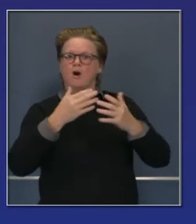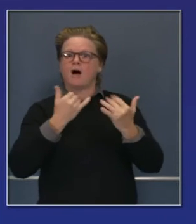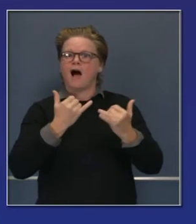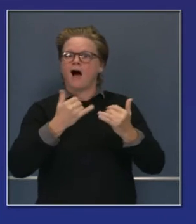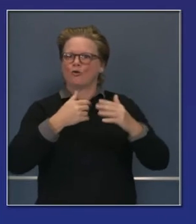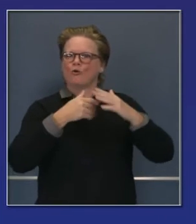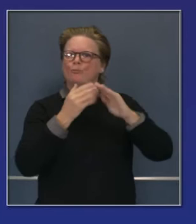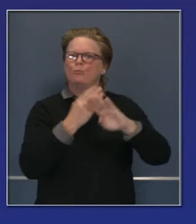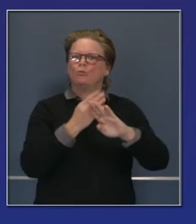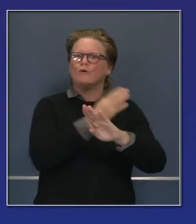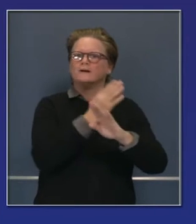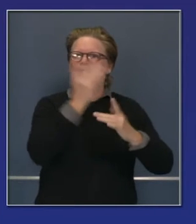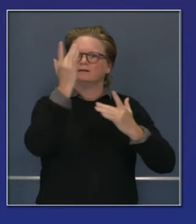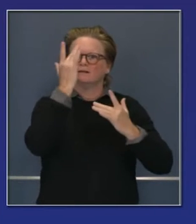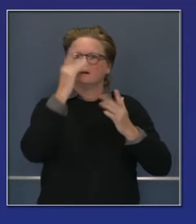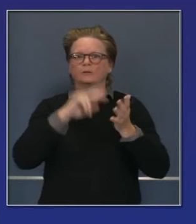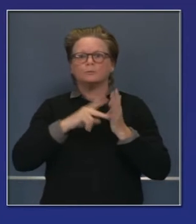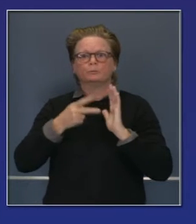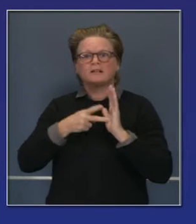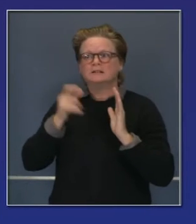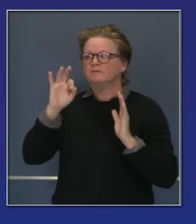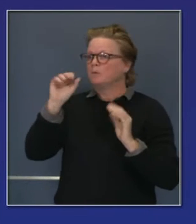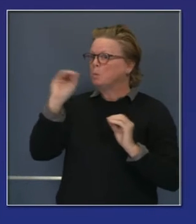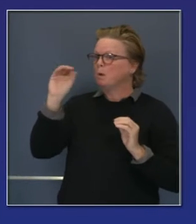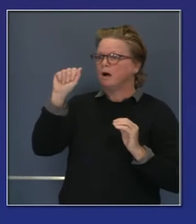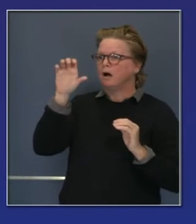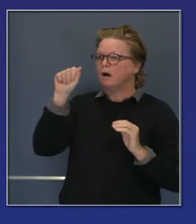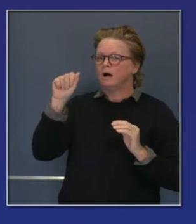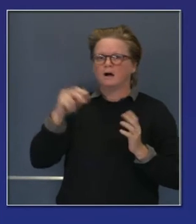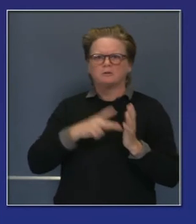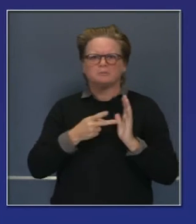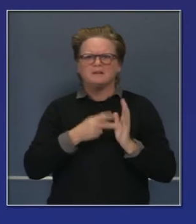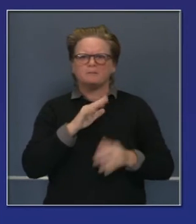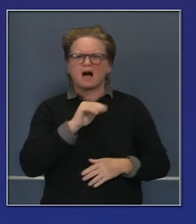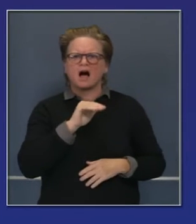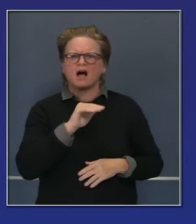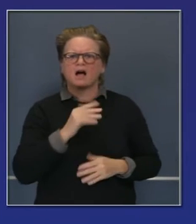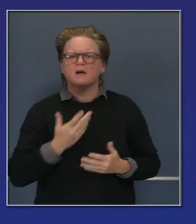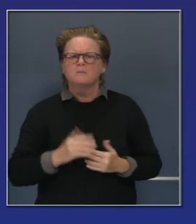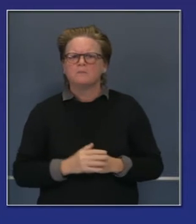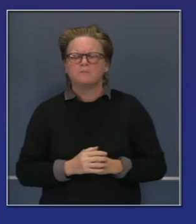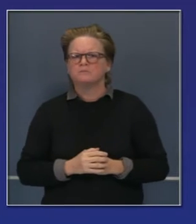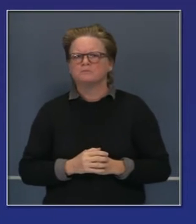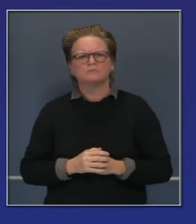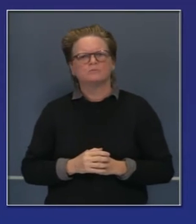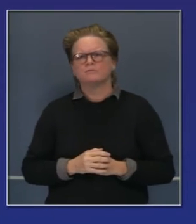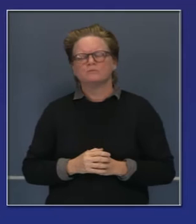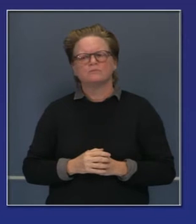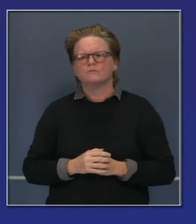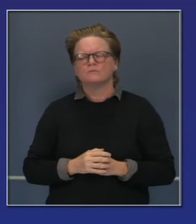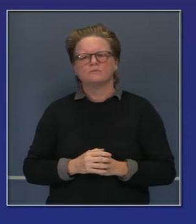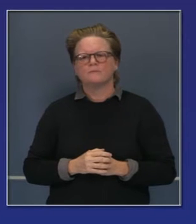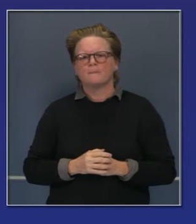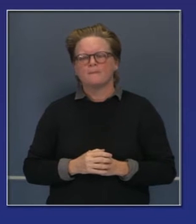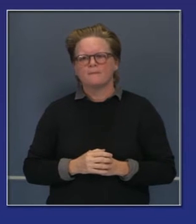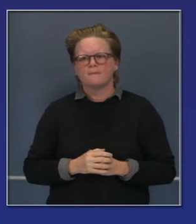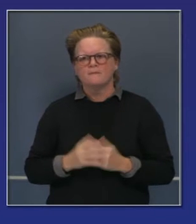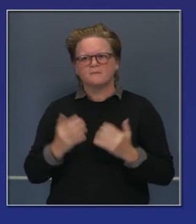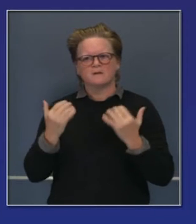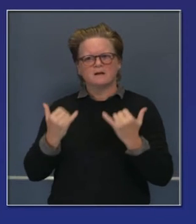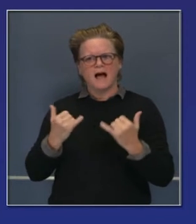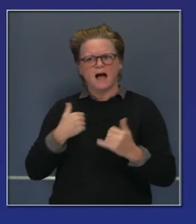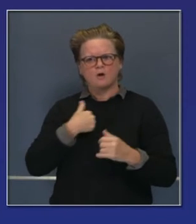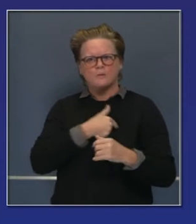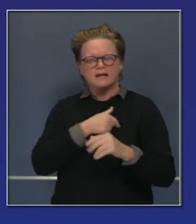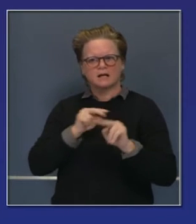y agregar a esa cifra. Vemos prospectos de personas que tienen límites en las primas mayores debido a su